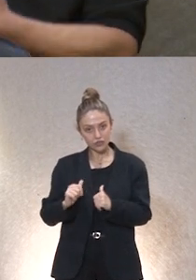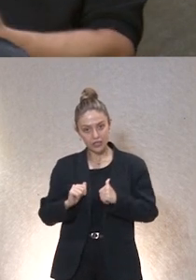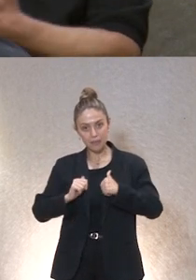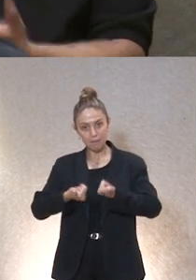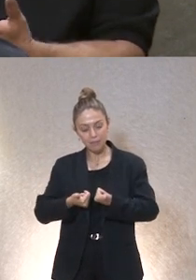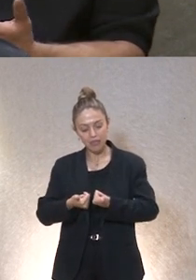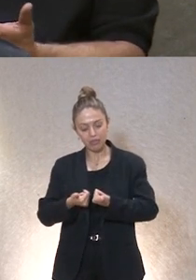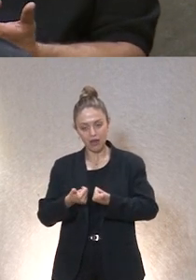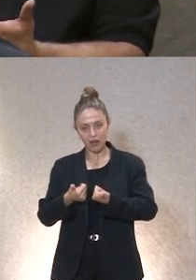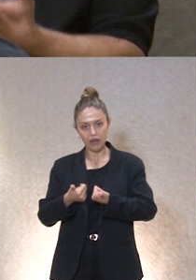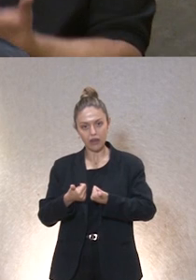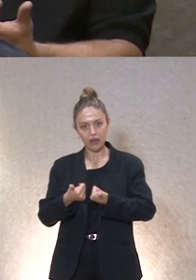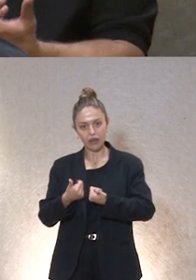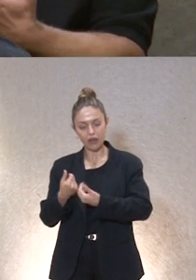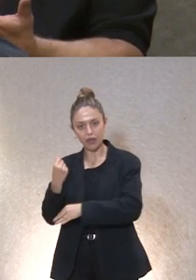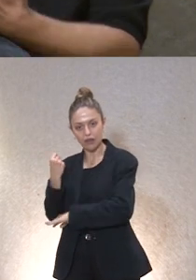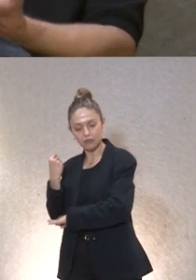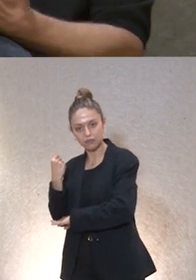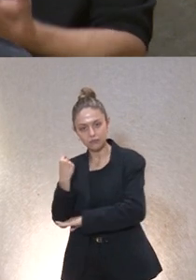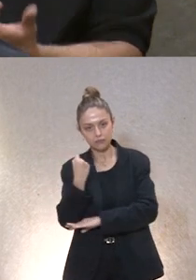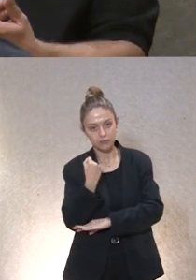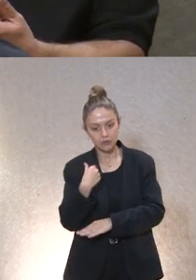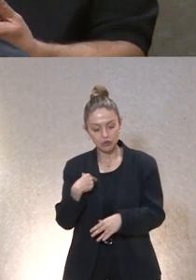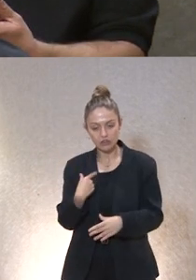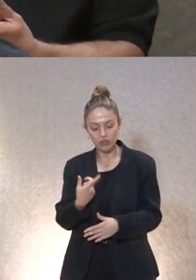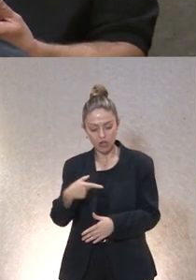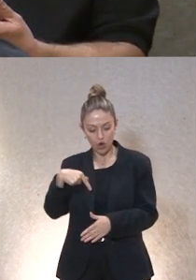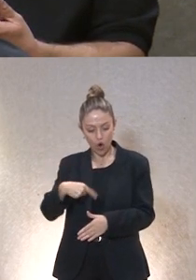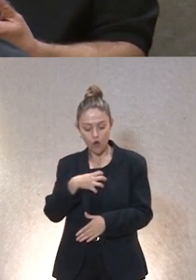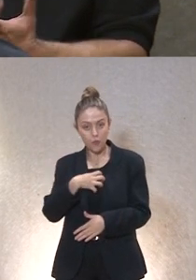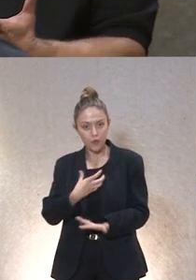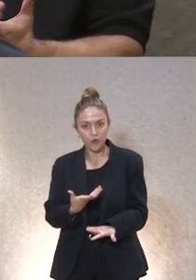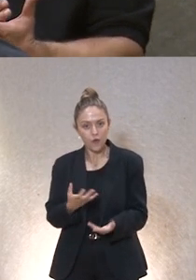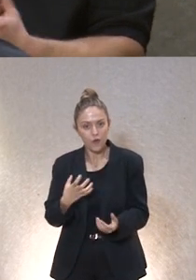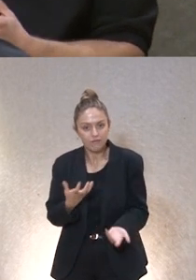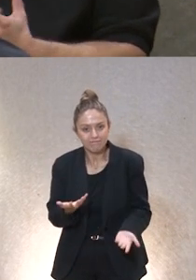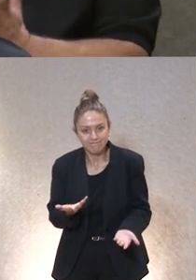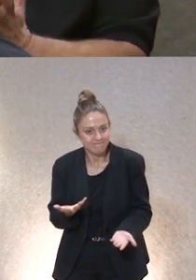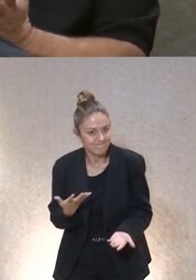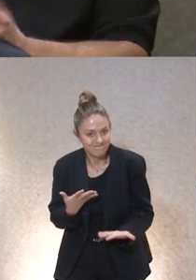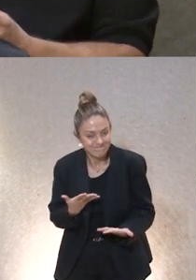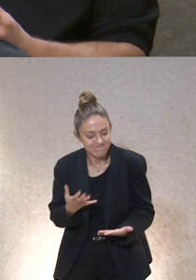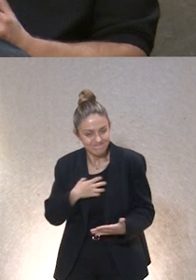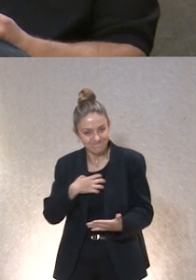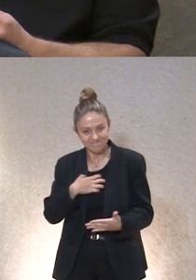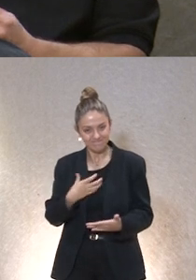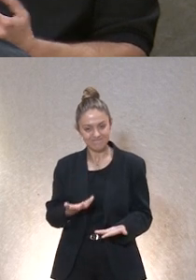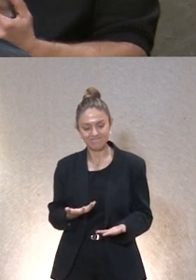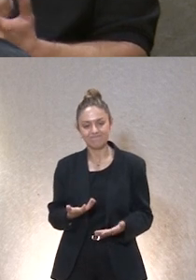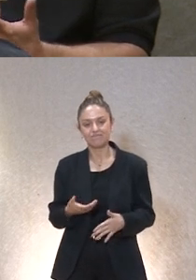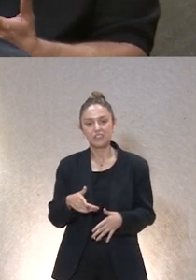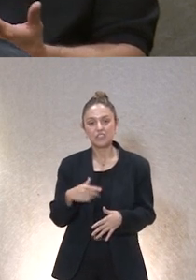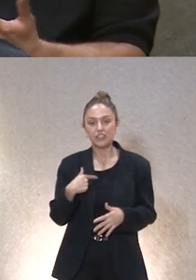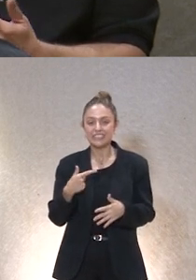de ti ahí ya tampoco tienes excusa para decir hoy no puedo ¿no? eso es un modo bueno que yo creo que